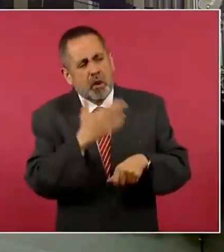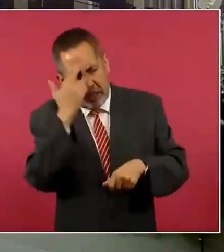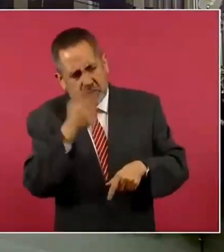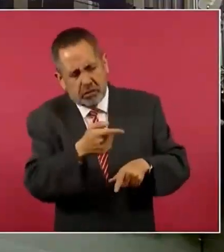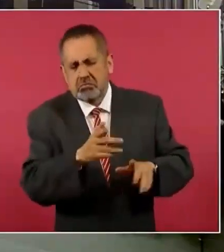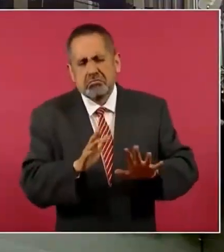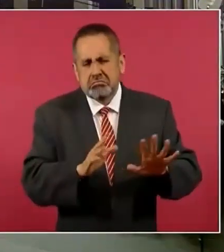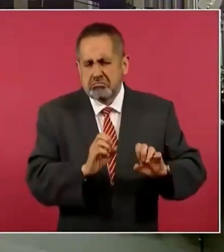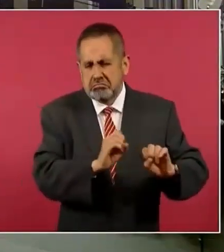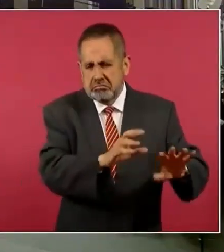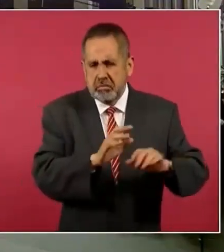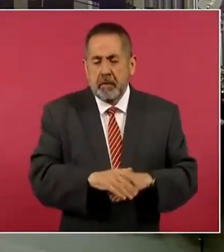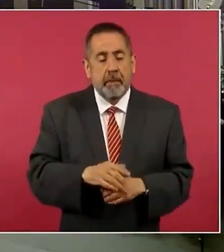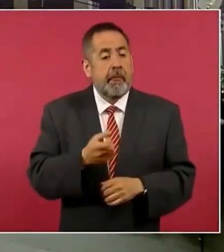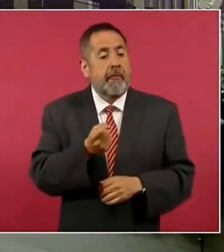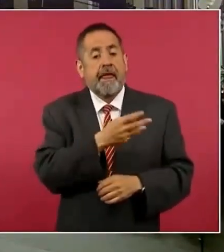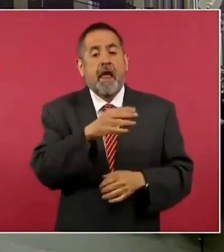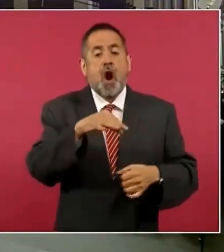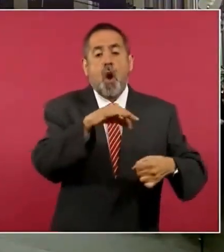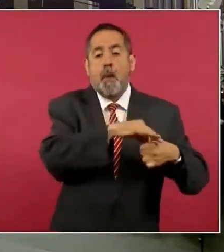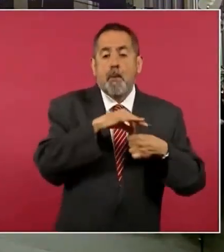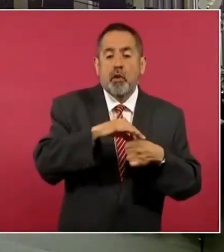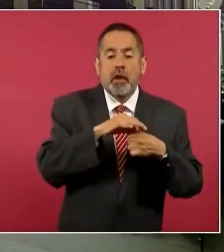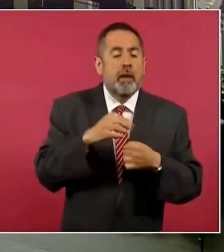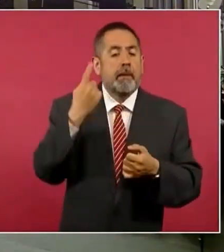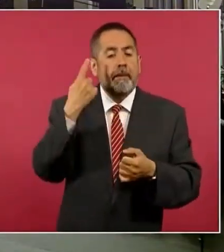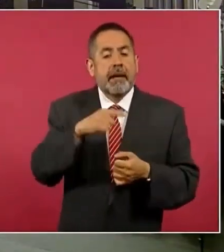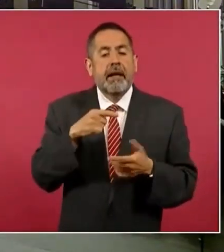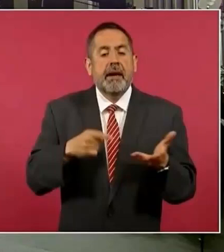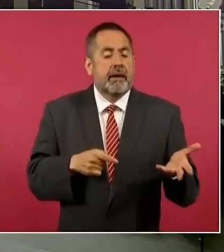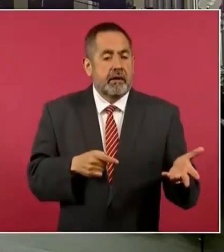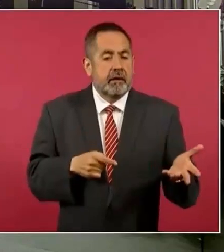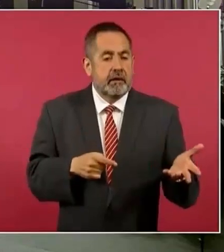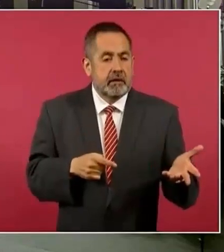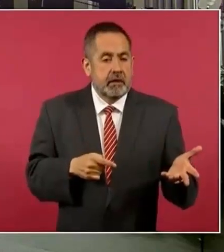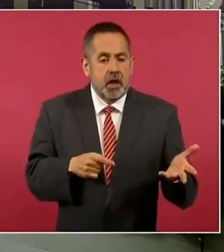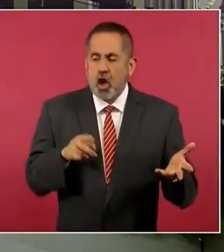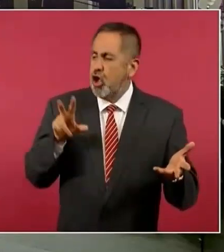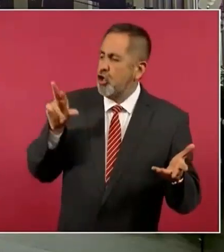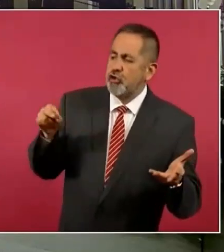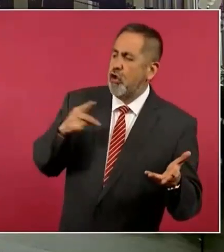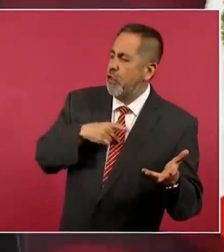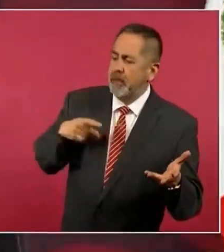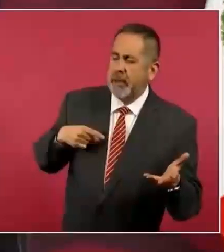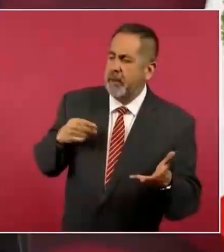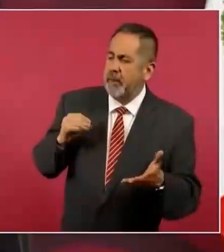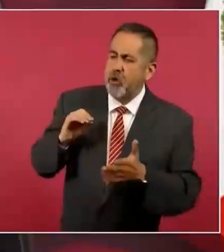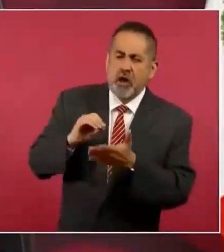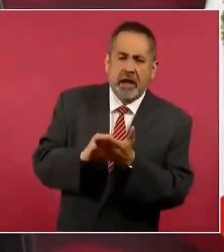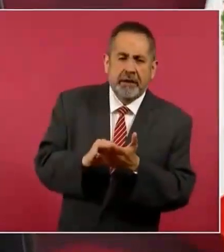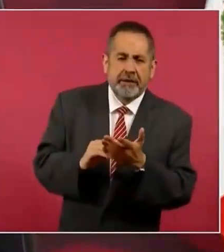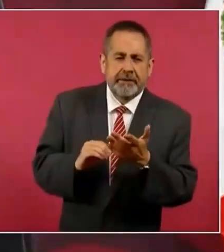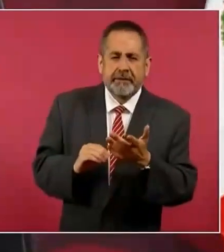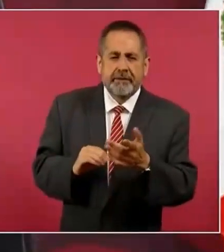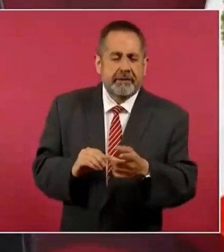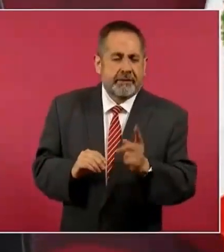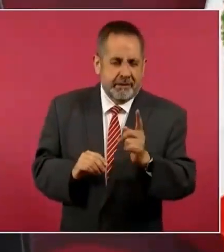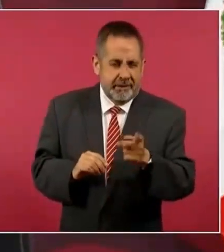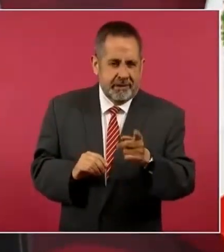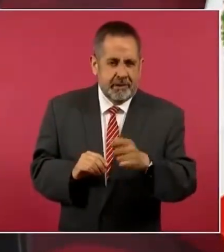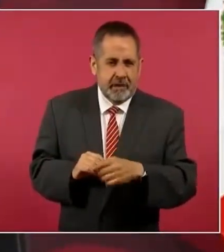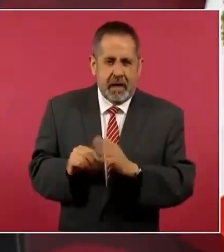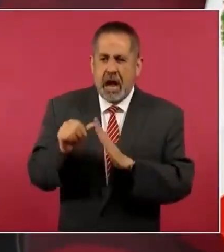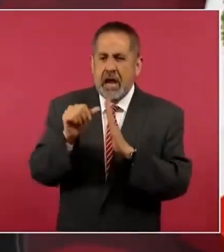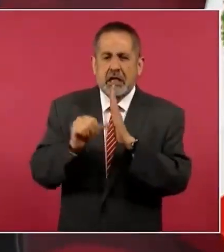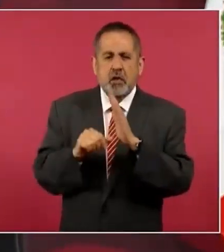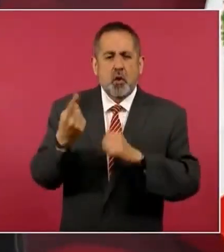También votaron para que no se aplicara el